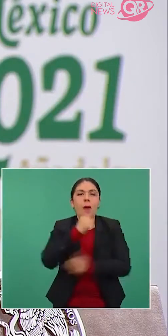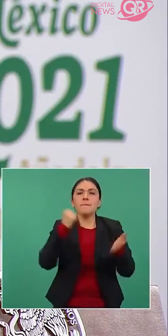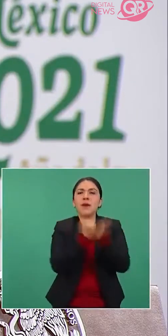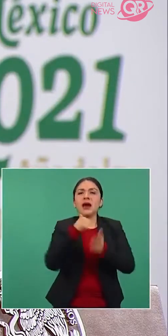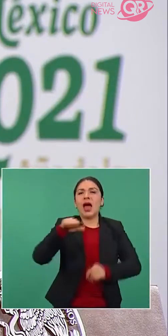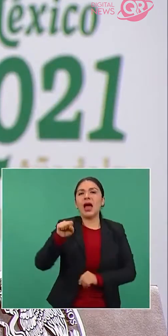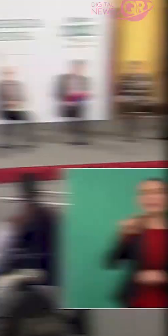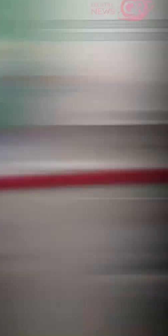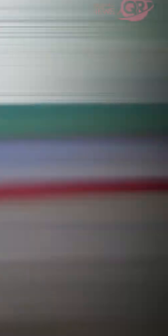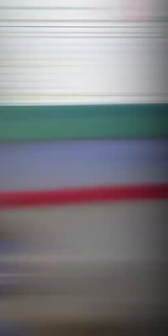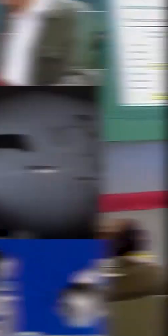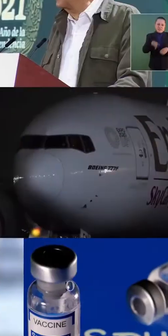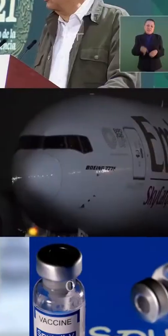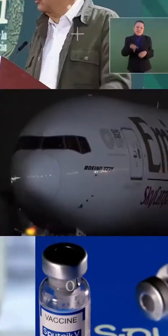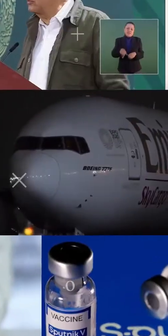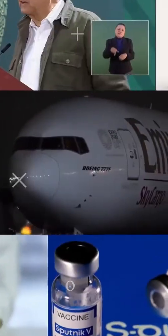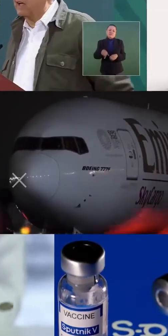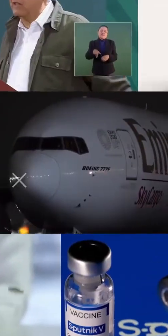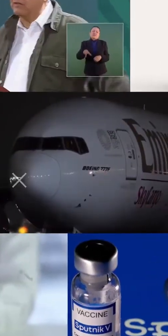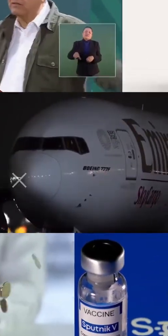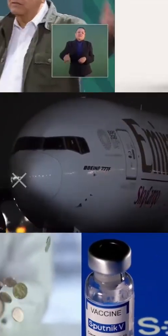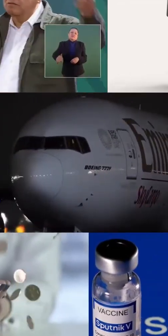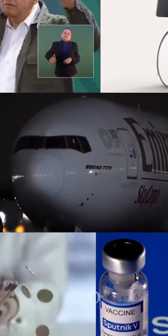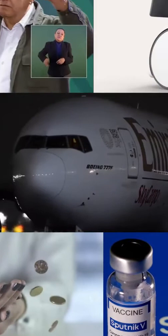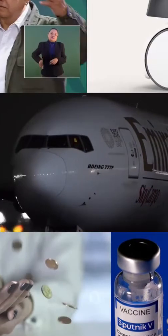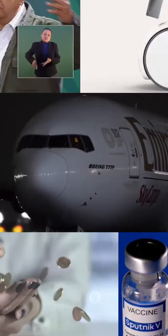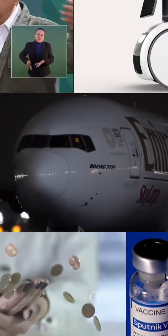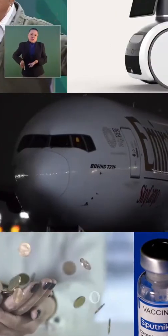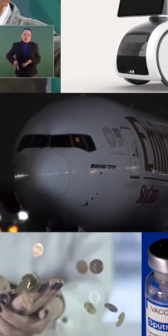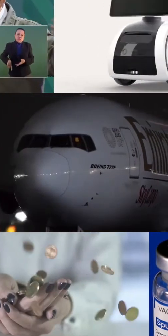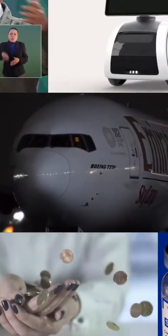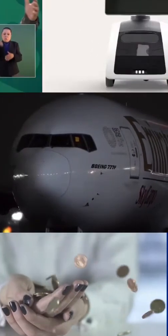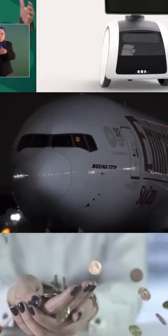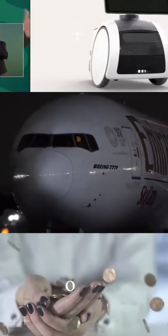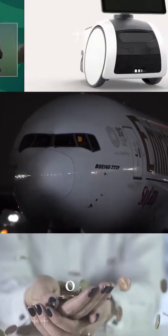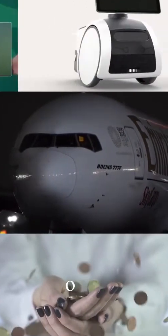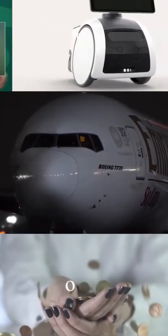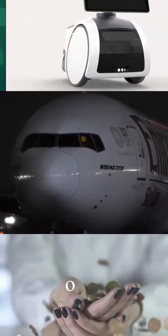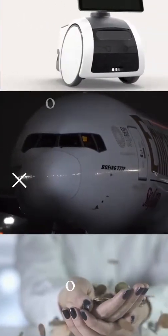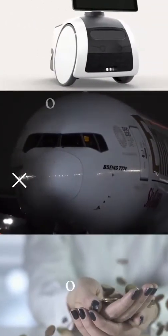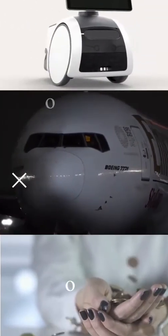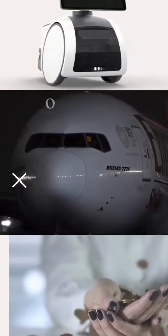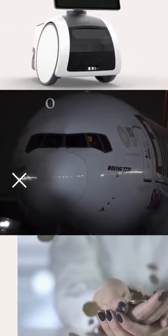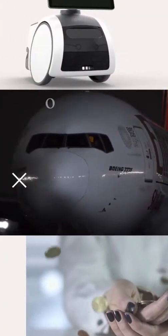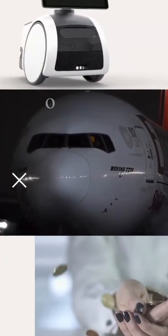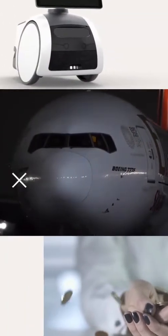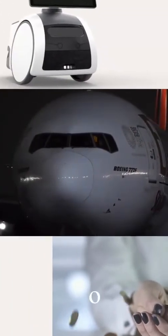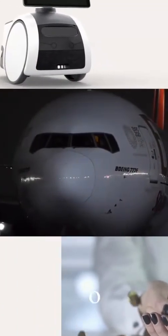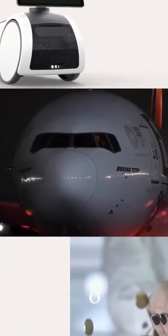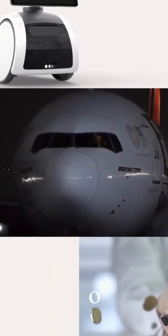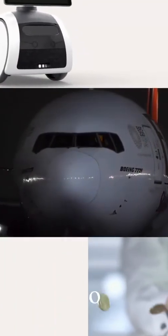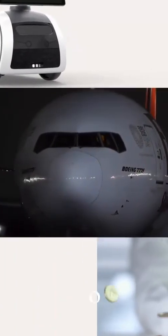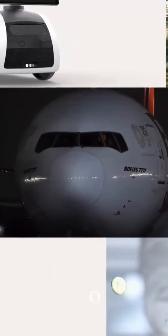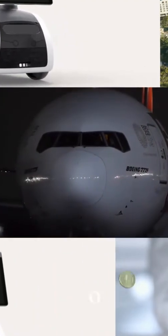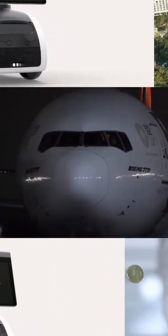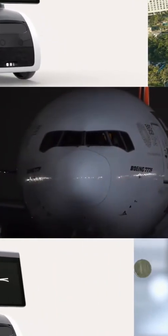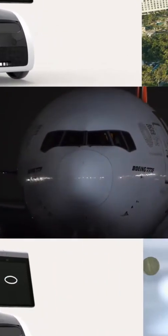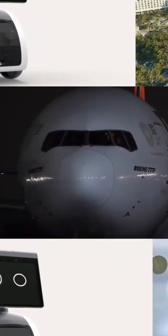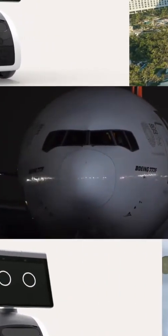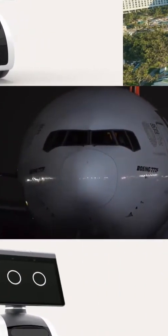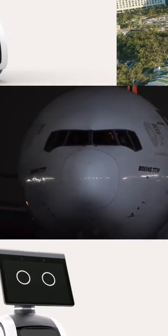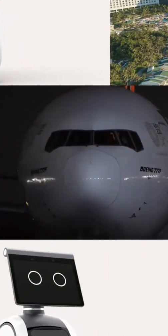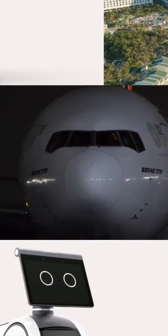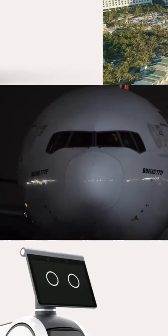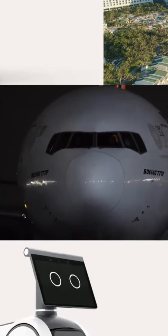llamó a denunciar. Los invitamos a seguir informados en nuestras redes sociales y a través de digitalnewsqr.com.